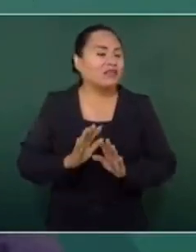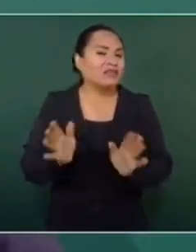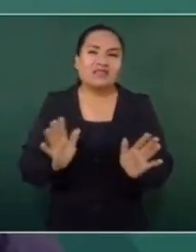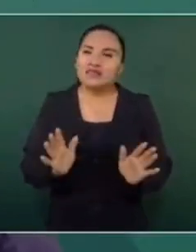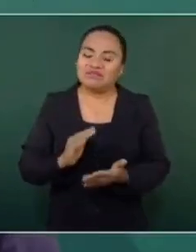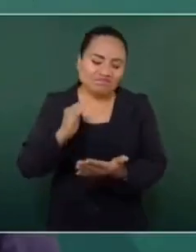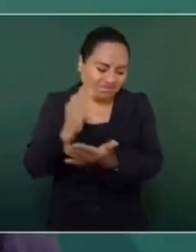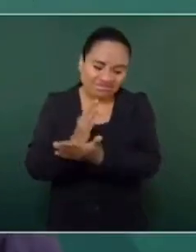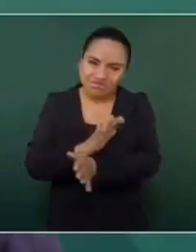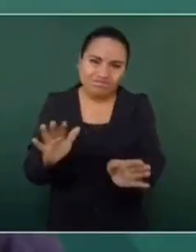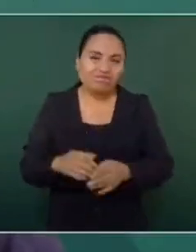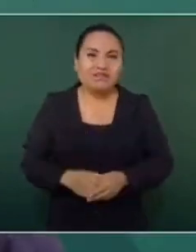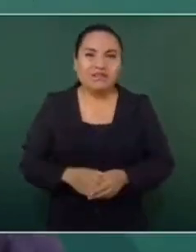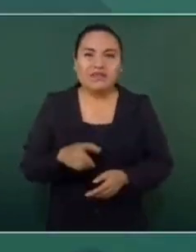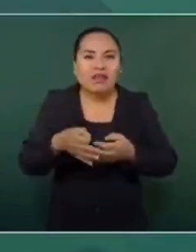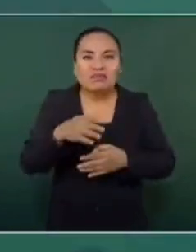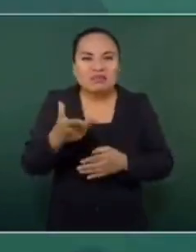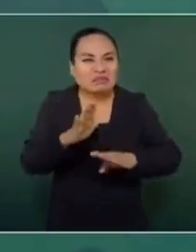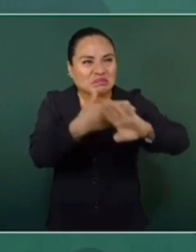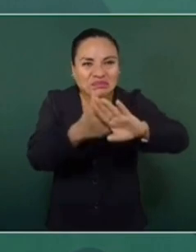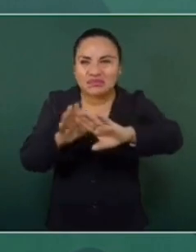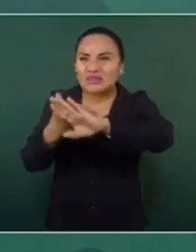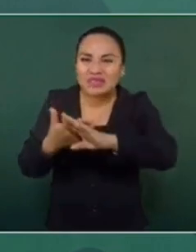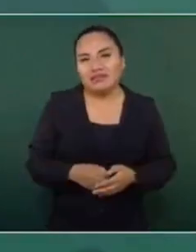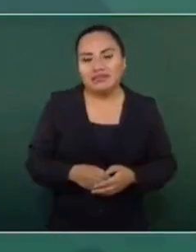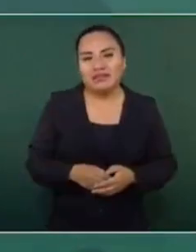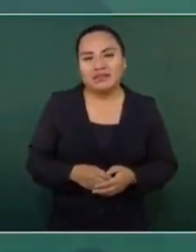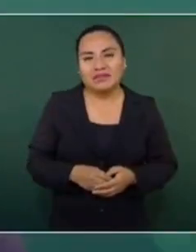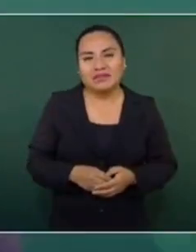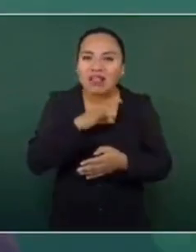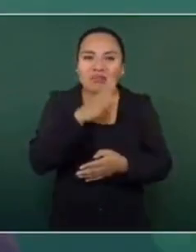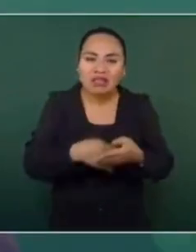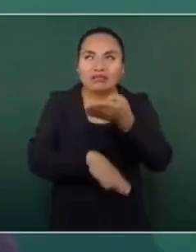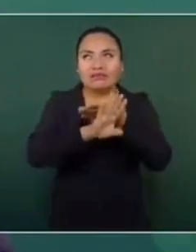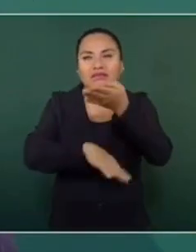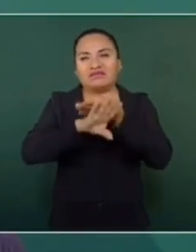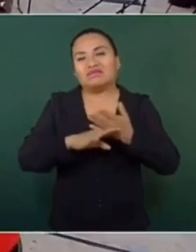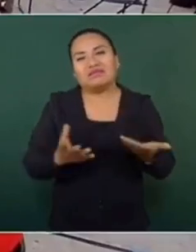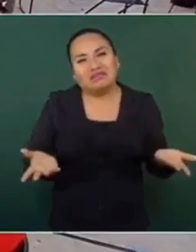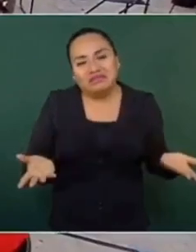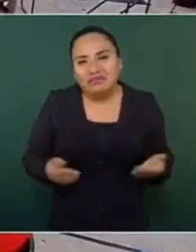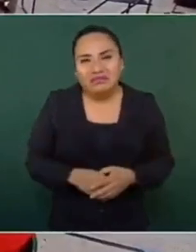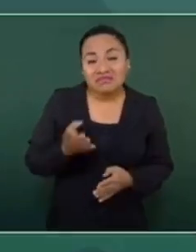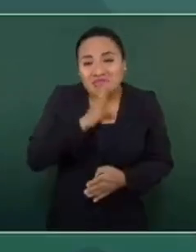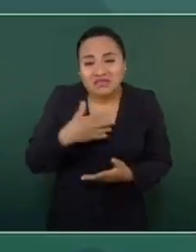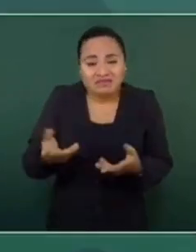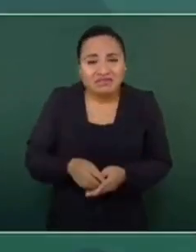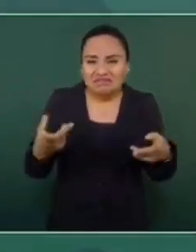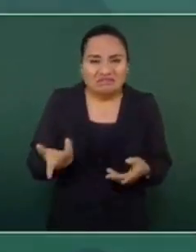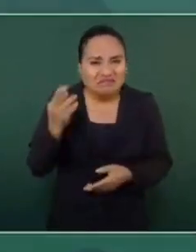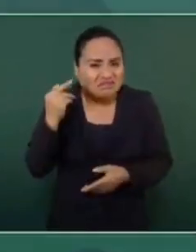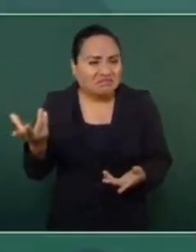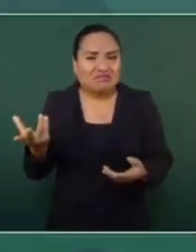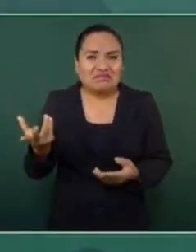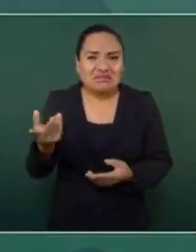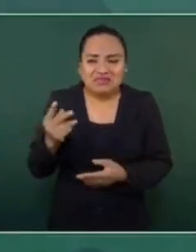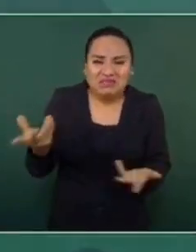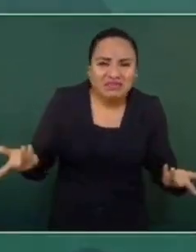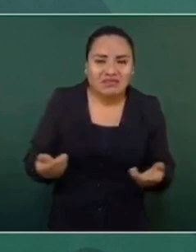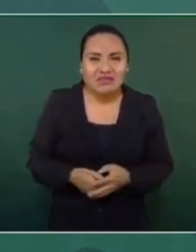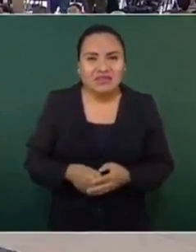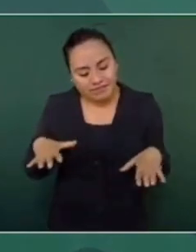con campañas negras en contra de nosotros. Están actuando como pasquines, como boletines